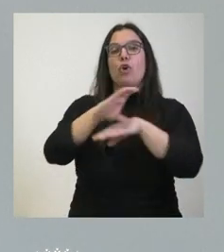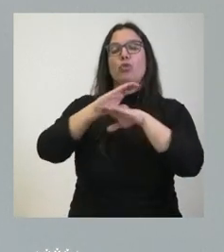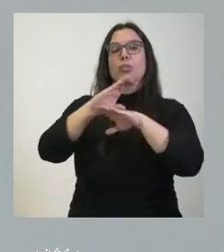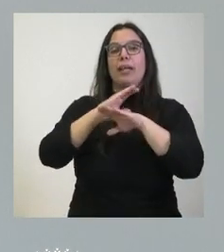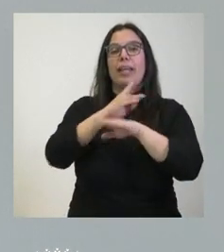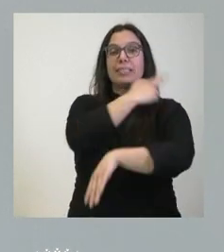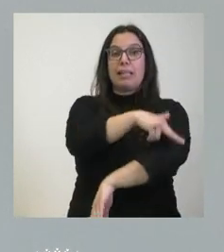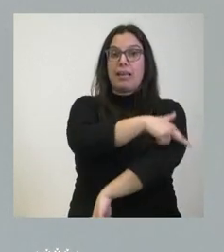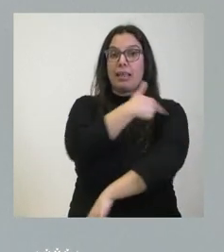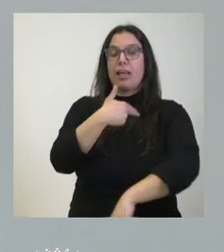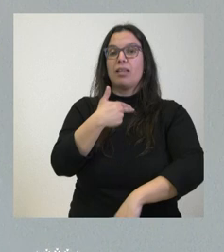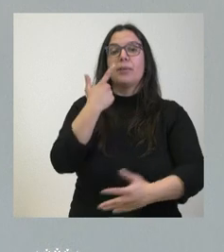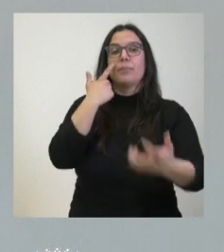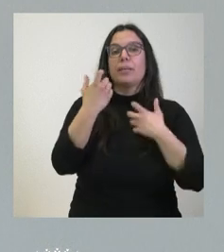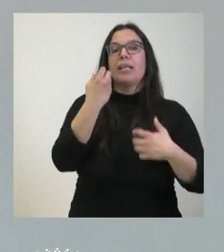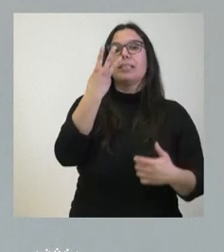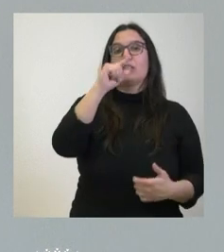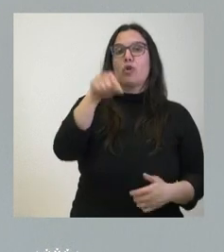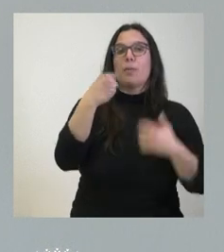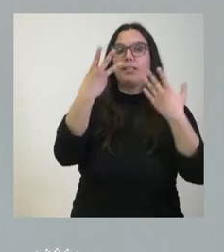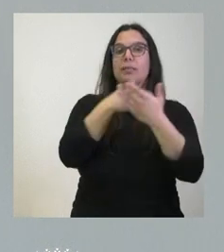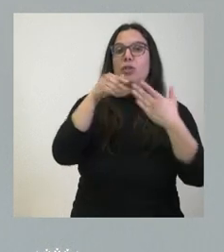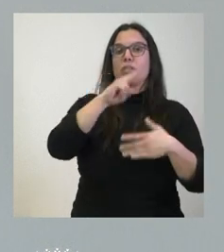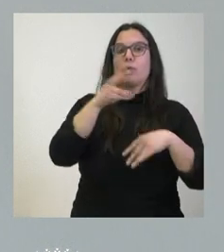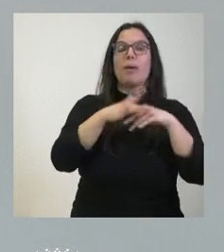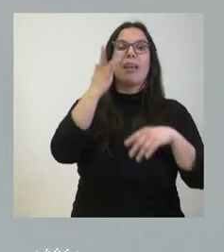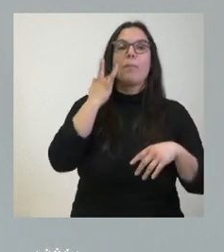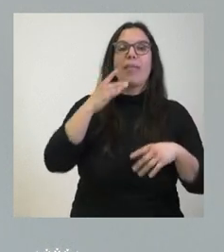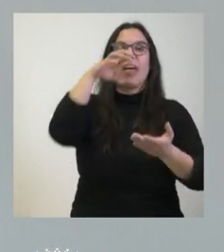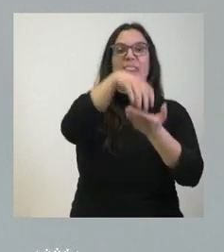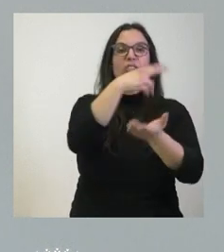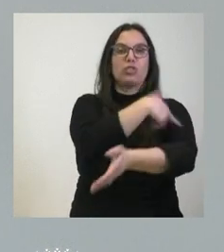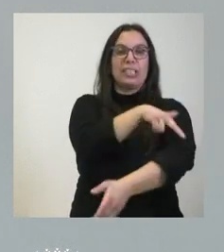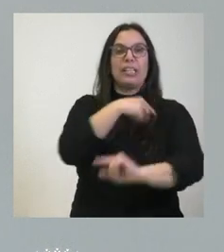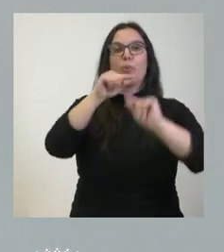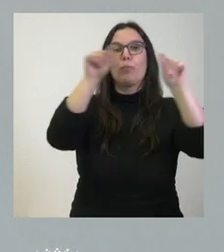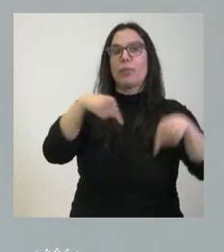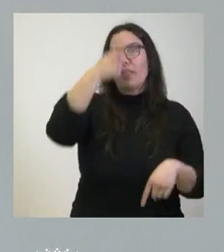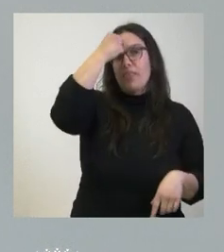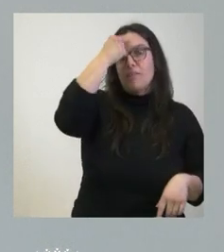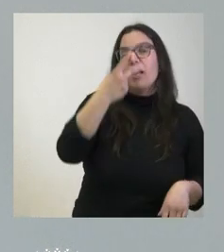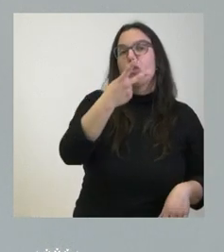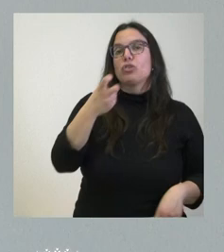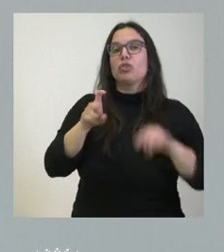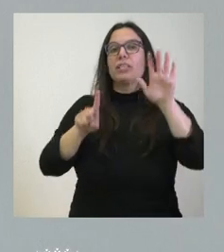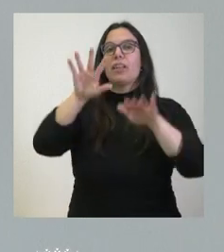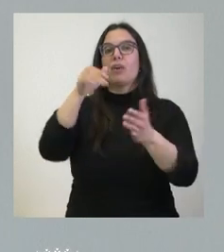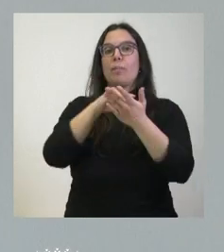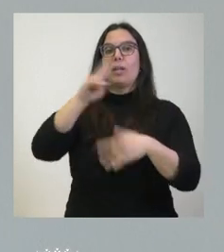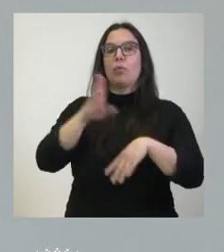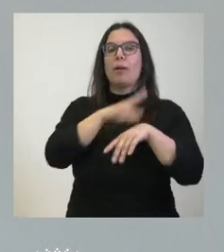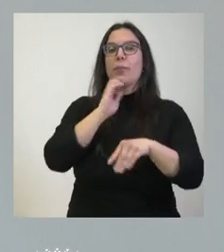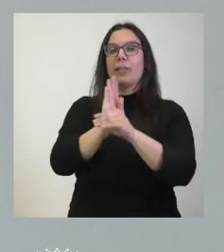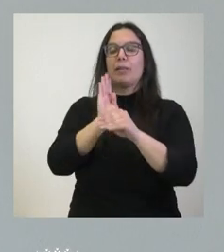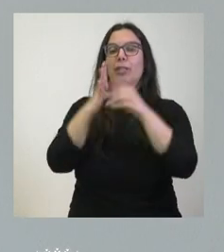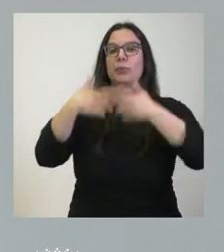Sanidad destacan 3,3 millones de euros para la limpieza de los centros sanitarios en la provincia de Ávila y 265.000 euros para el mantenimiento